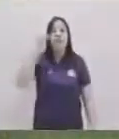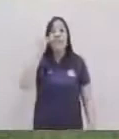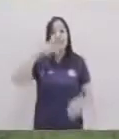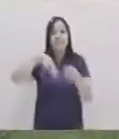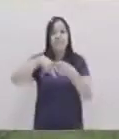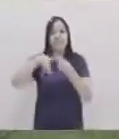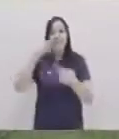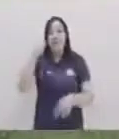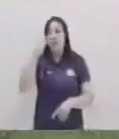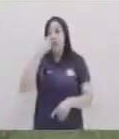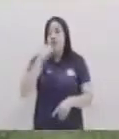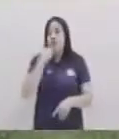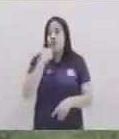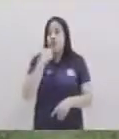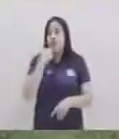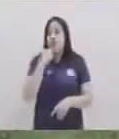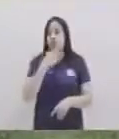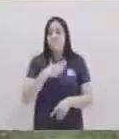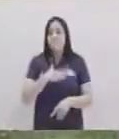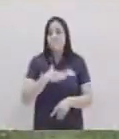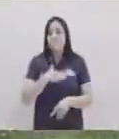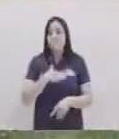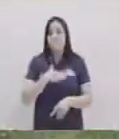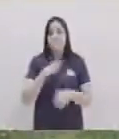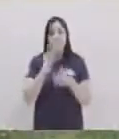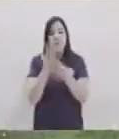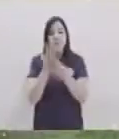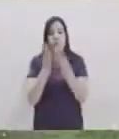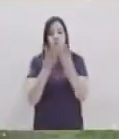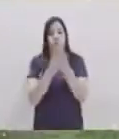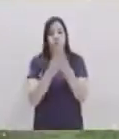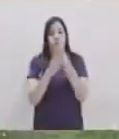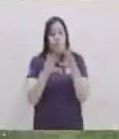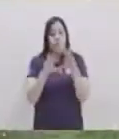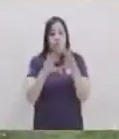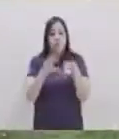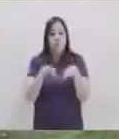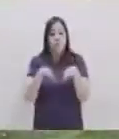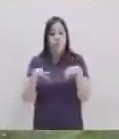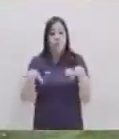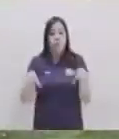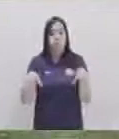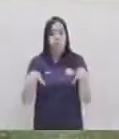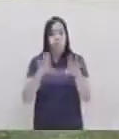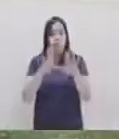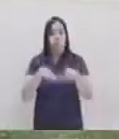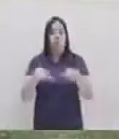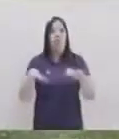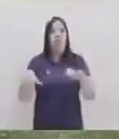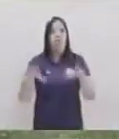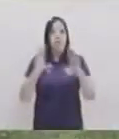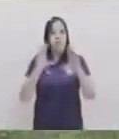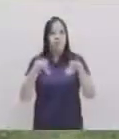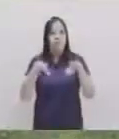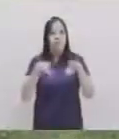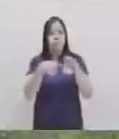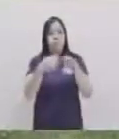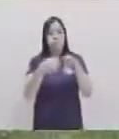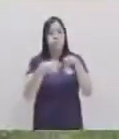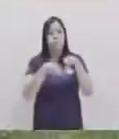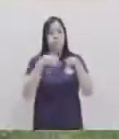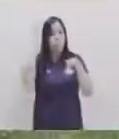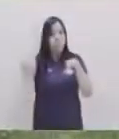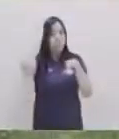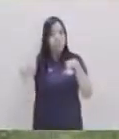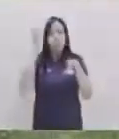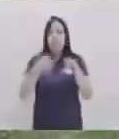colocar mi mano curveada a manera de que yo esté ejemplificando el movimiento de tocar la cabeza de un niño pero lo voy a hacer frente a